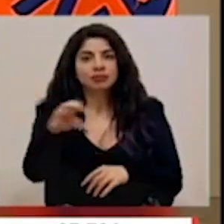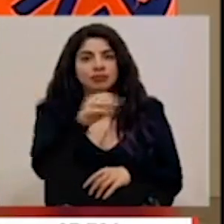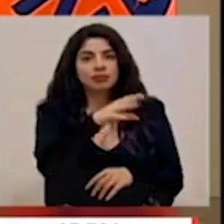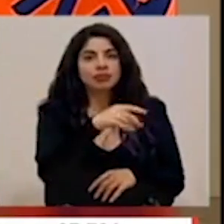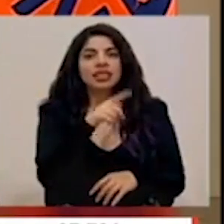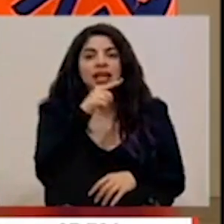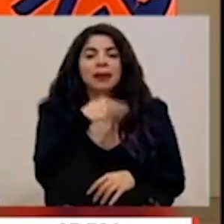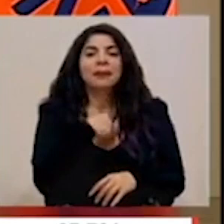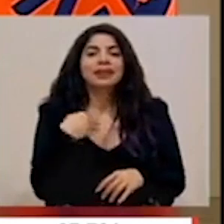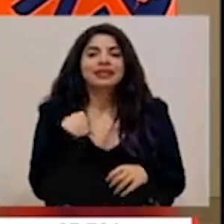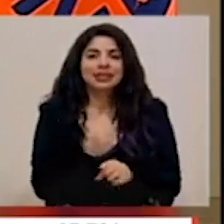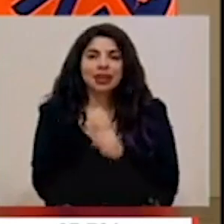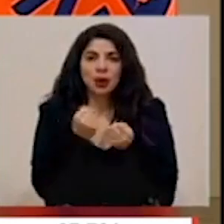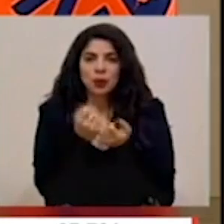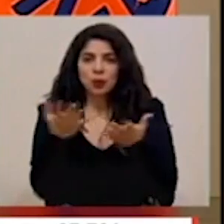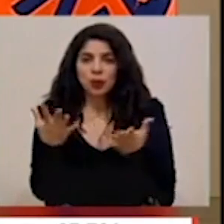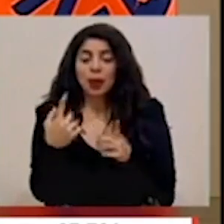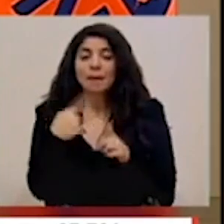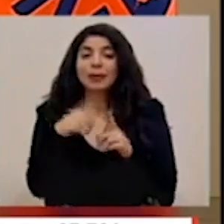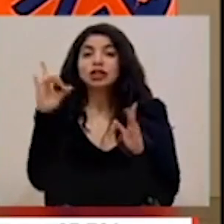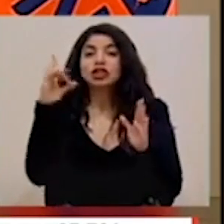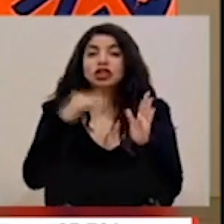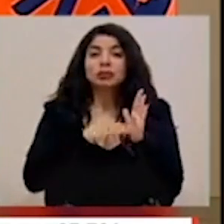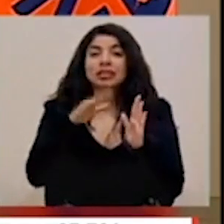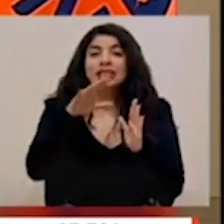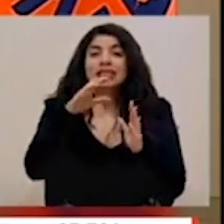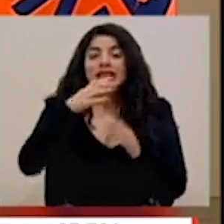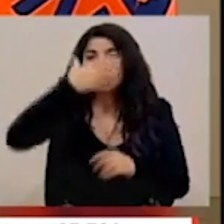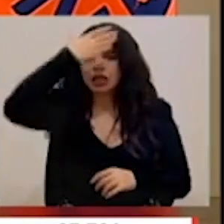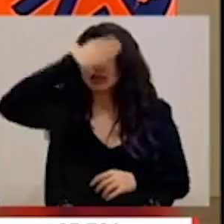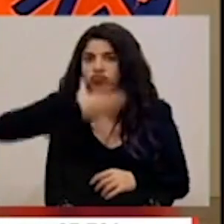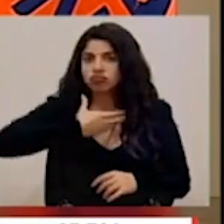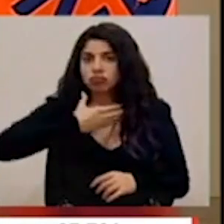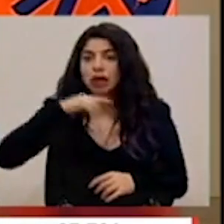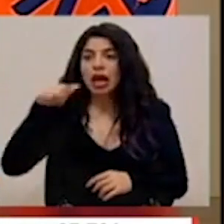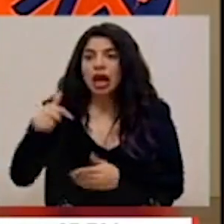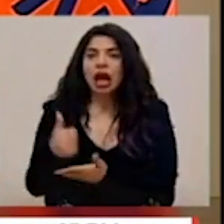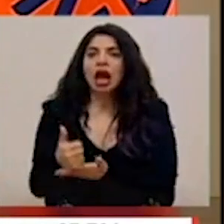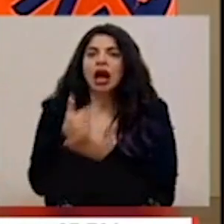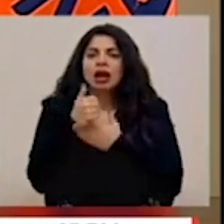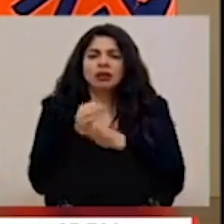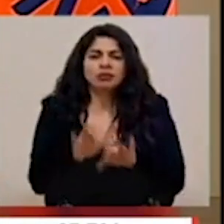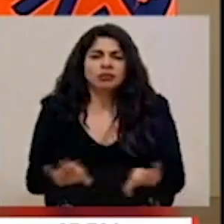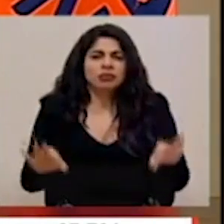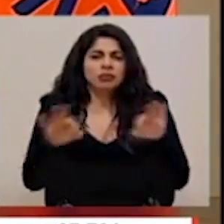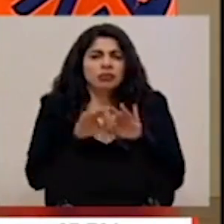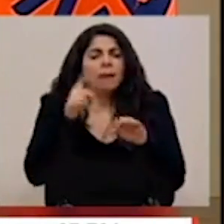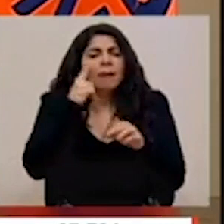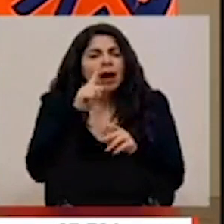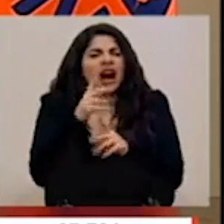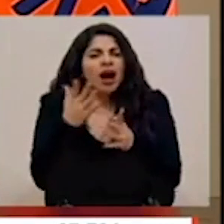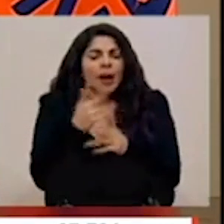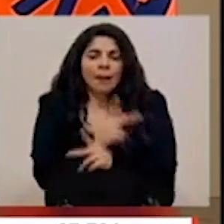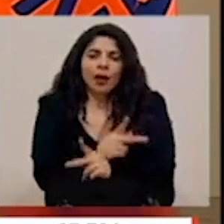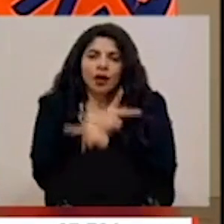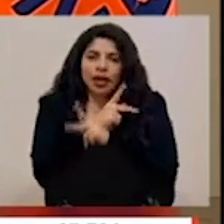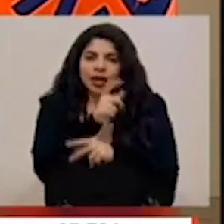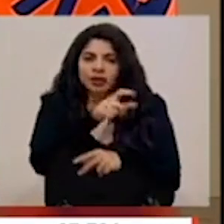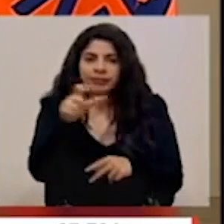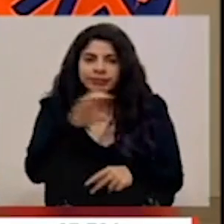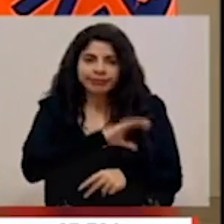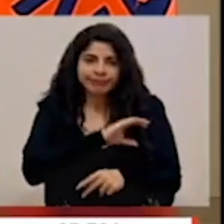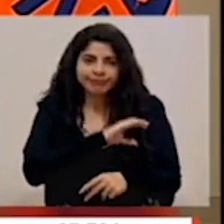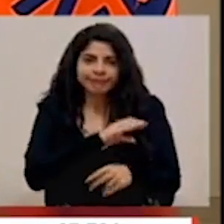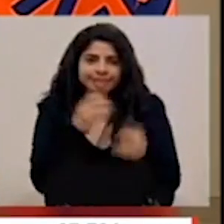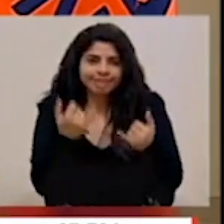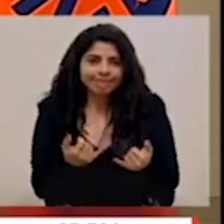Ministerio de Seguridad Pública. Asimismo, 8.500 caretas que nos servirán de insumo fundamental para la protección del personal policial que